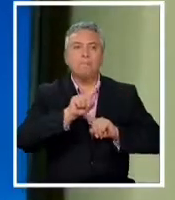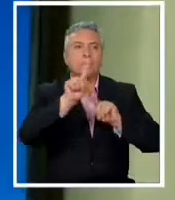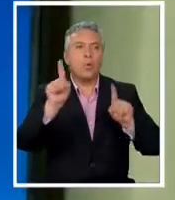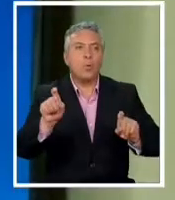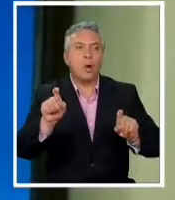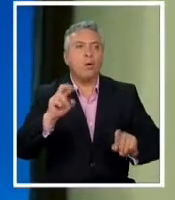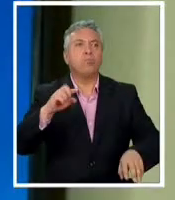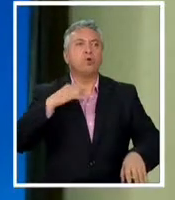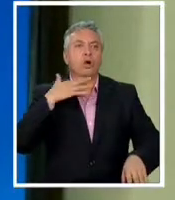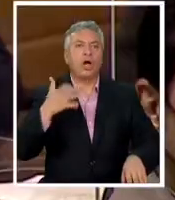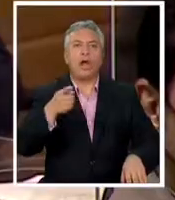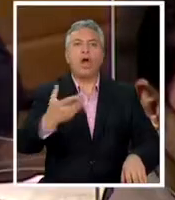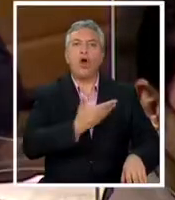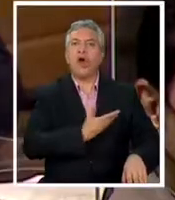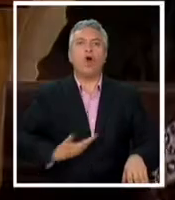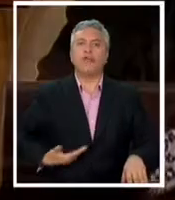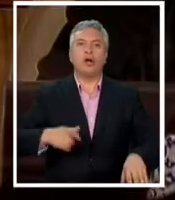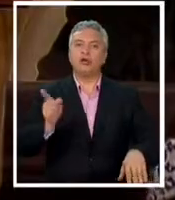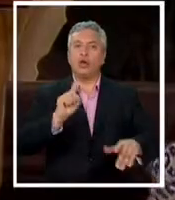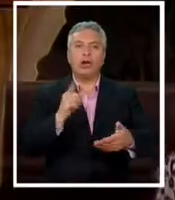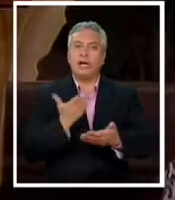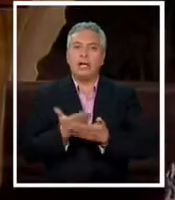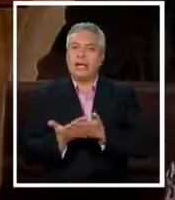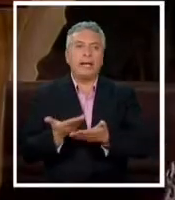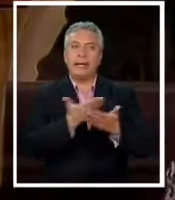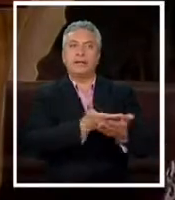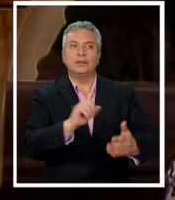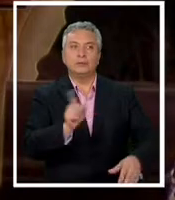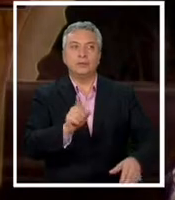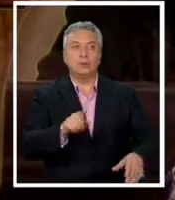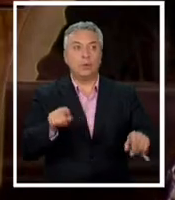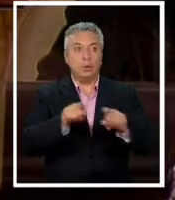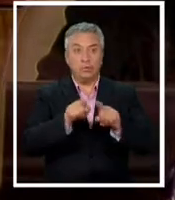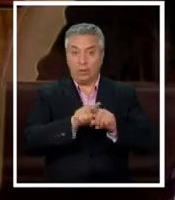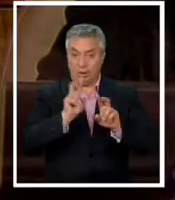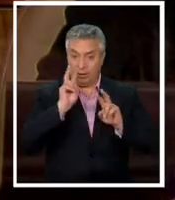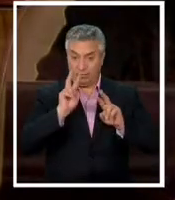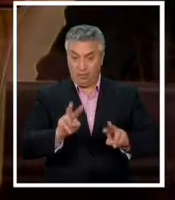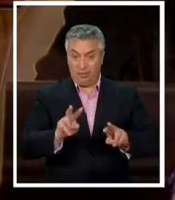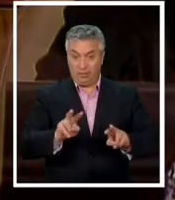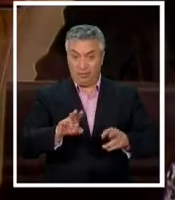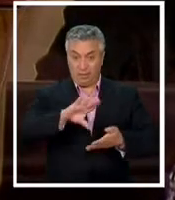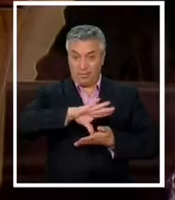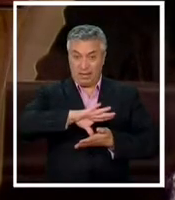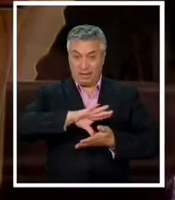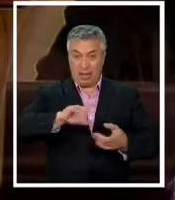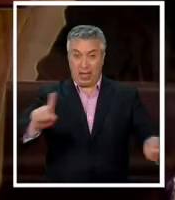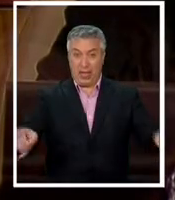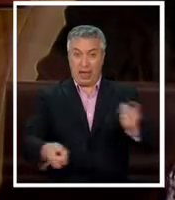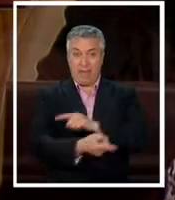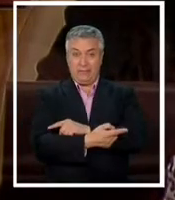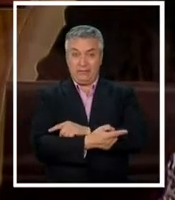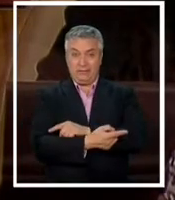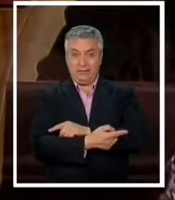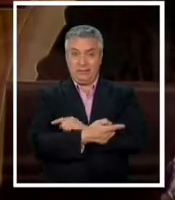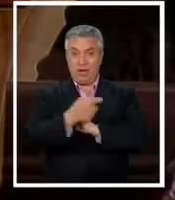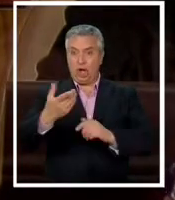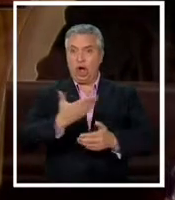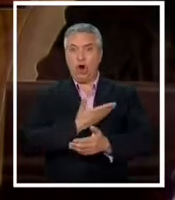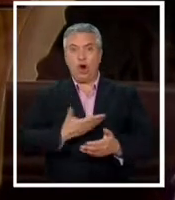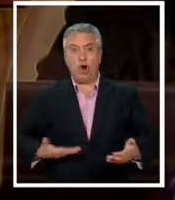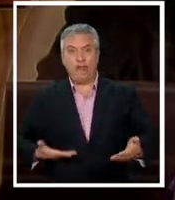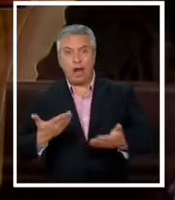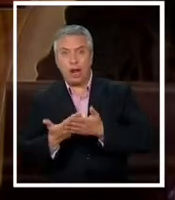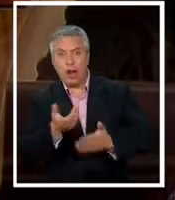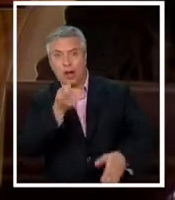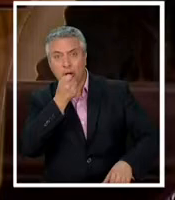qué el gobierno no se querella? Estamos viviendo un país al revés donde el gobierno denuncia con todo el rigor